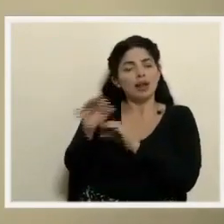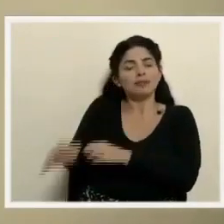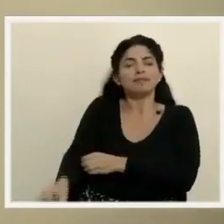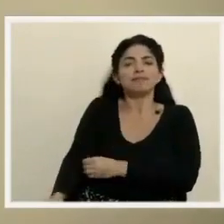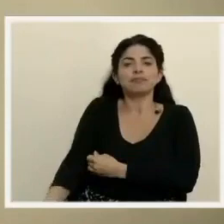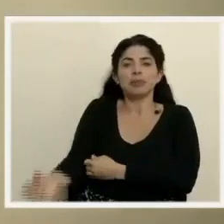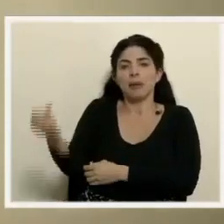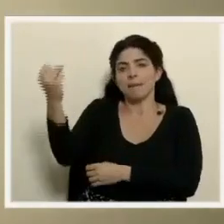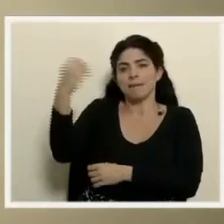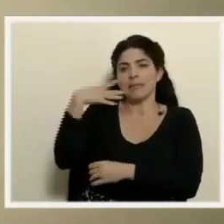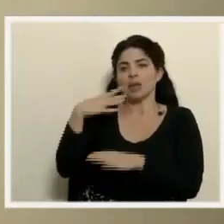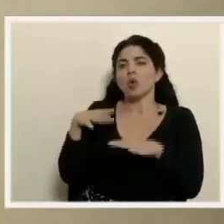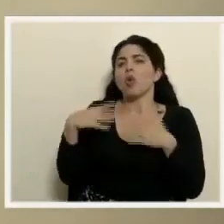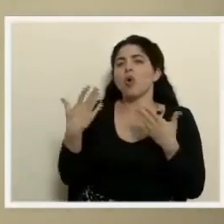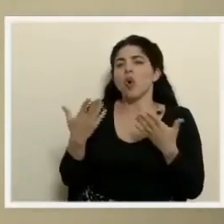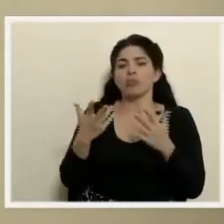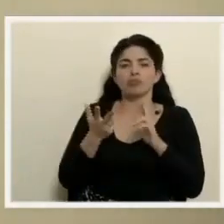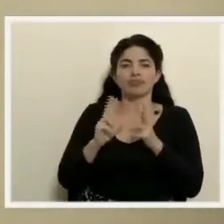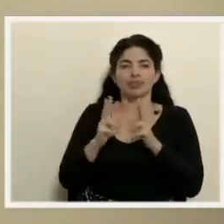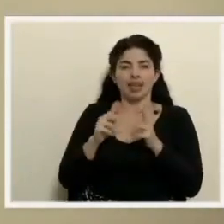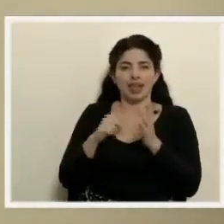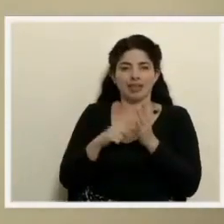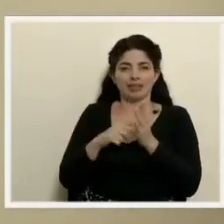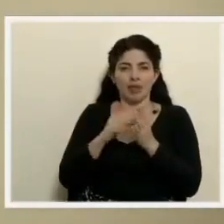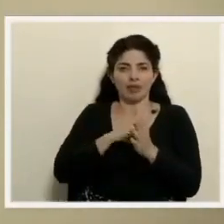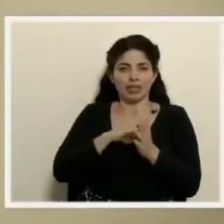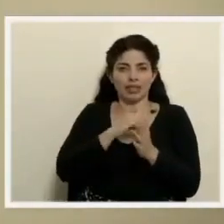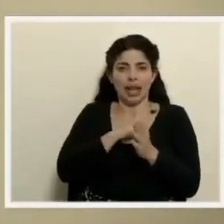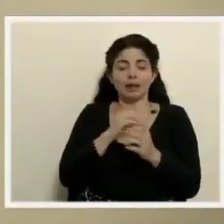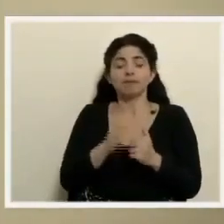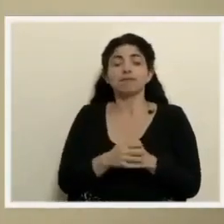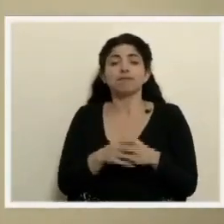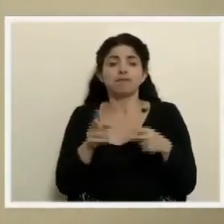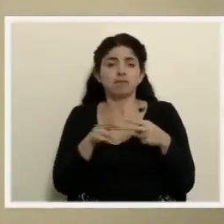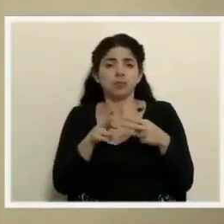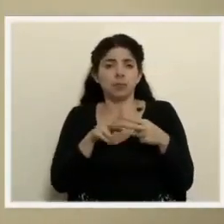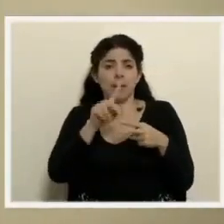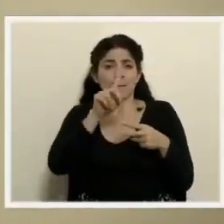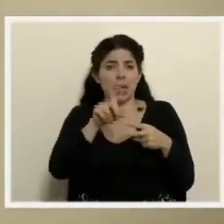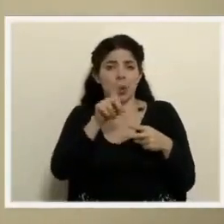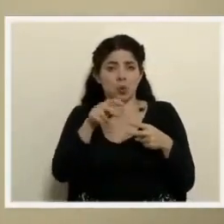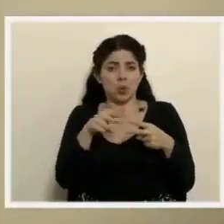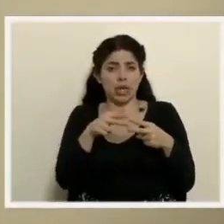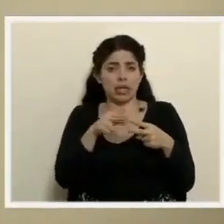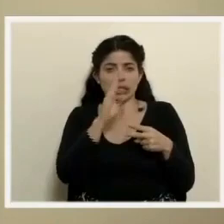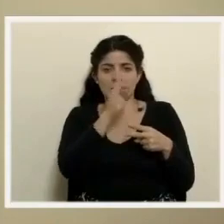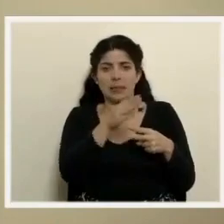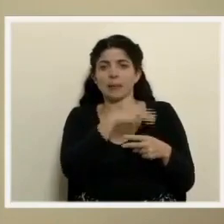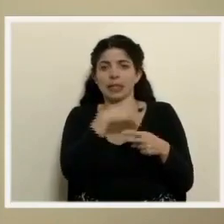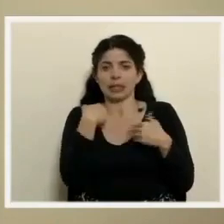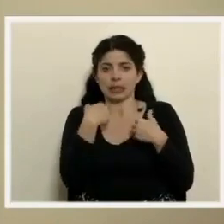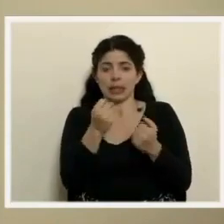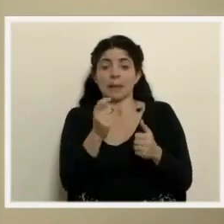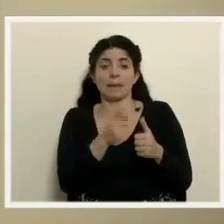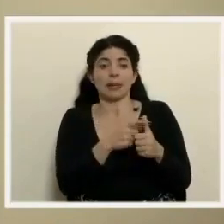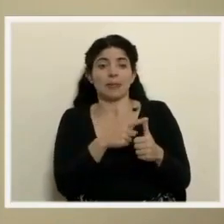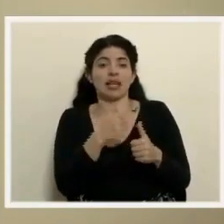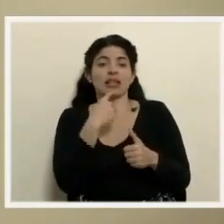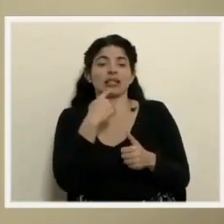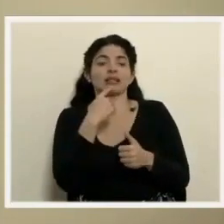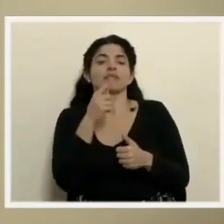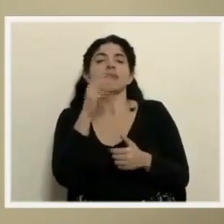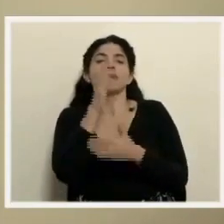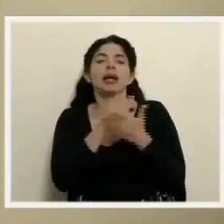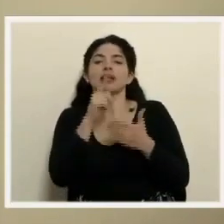envían a través de los chats acreditados. Las dos consultas son para el ministro de Salud. La primera la realiza San